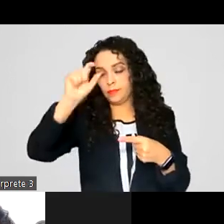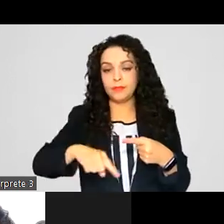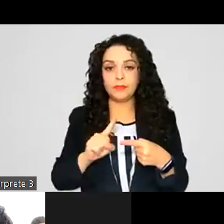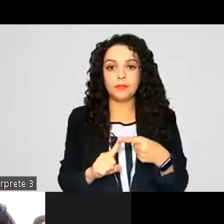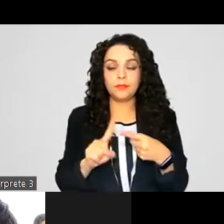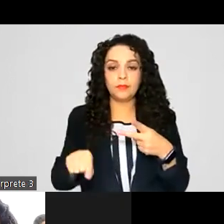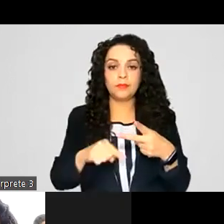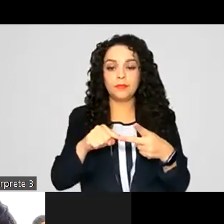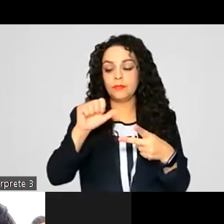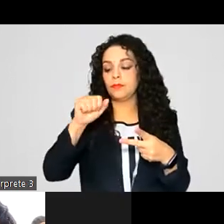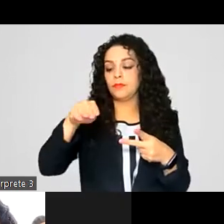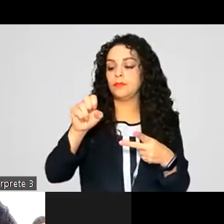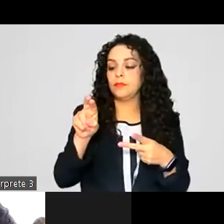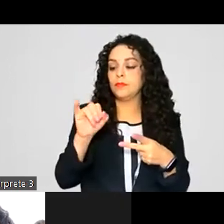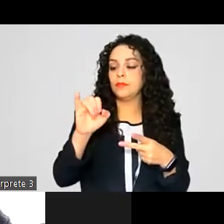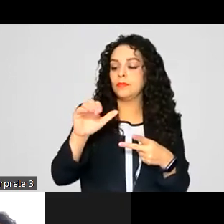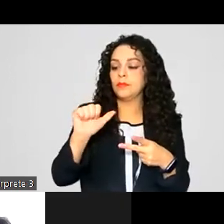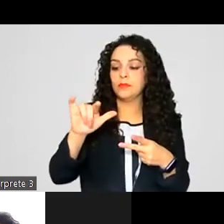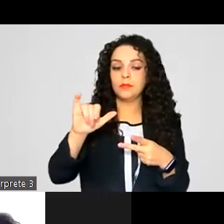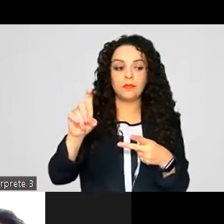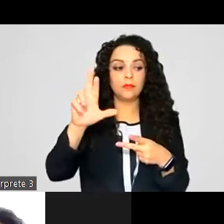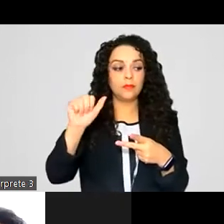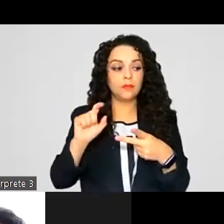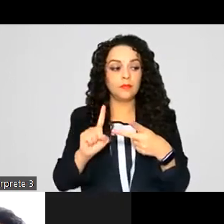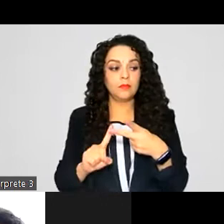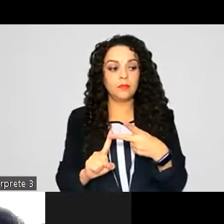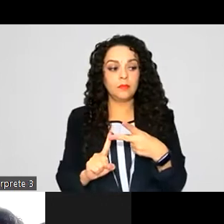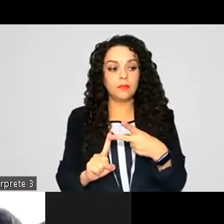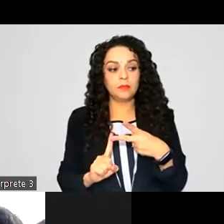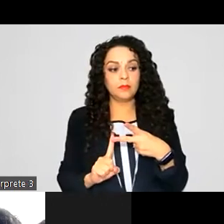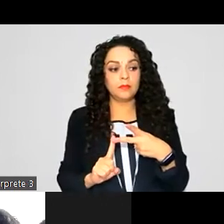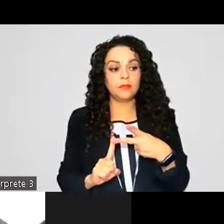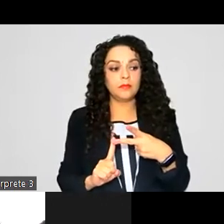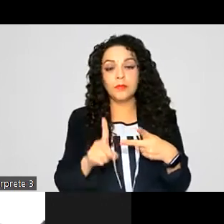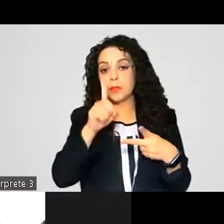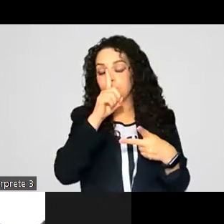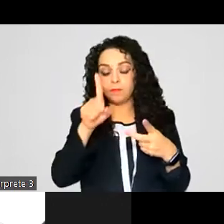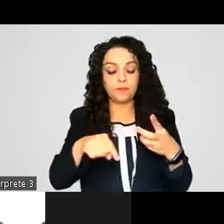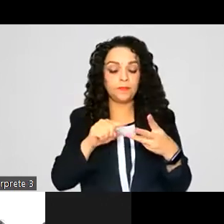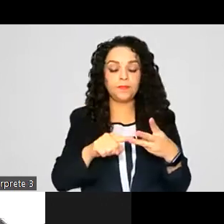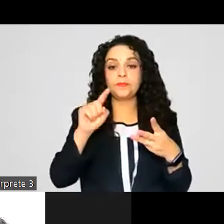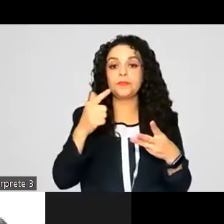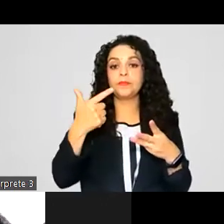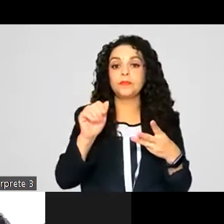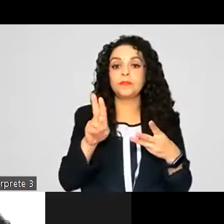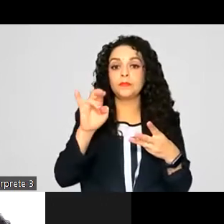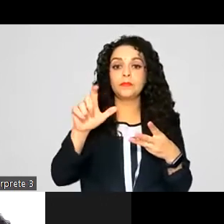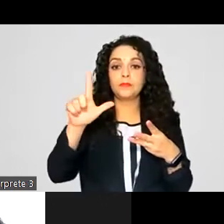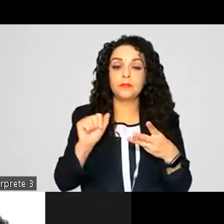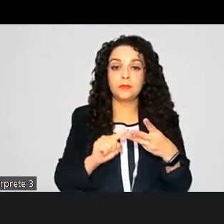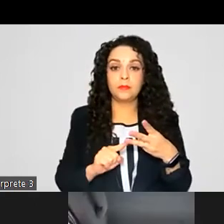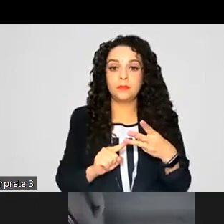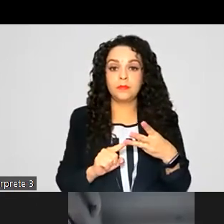Diputada América Alejandra Rangel Lorenzana Diputada Gabriela Quiroga, en la de la voz, a favor